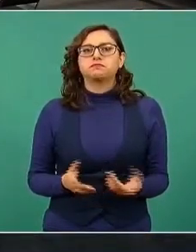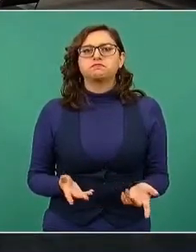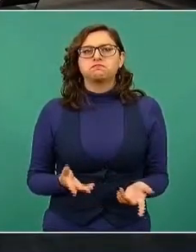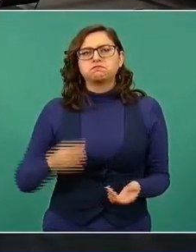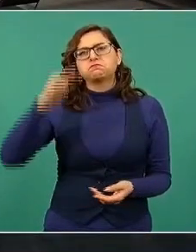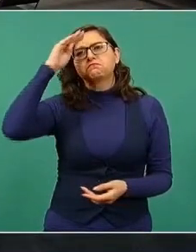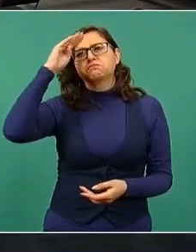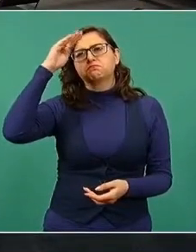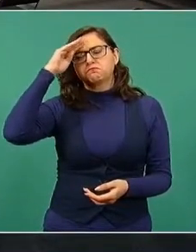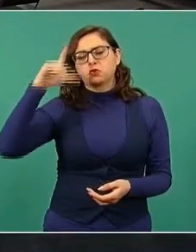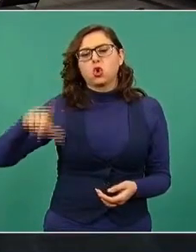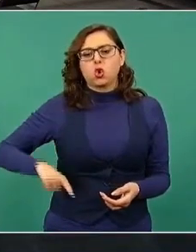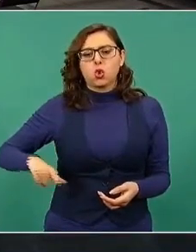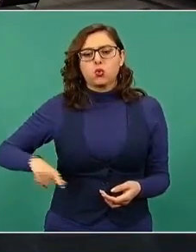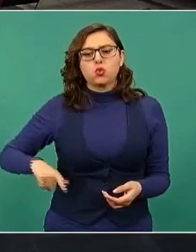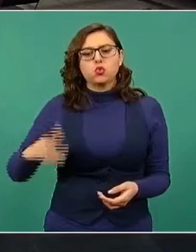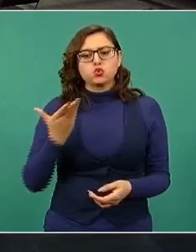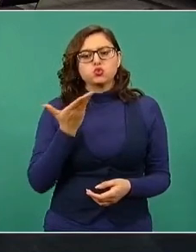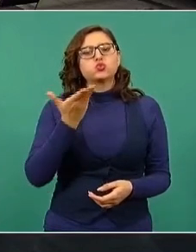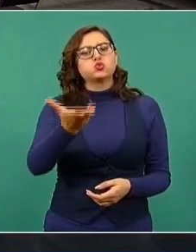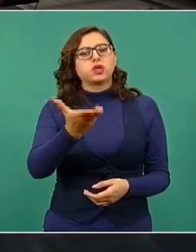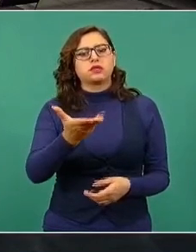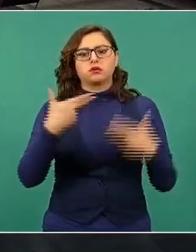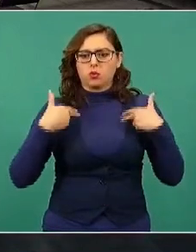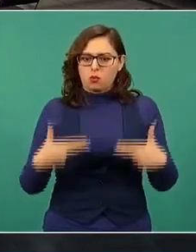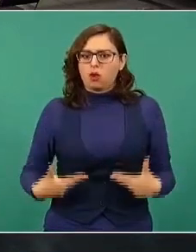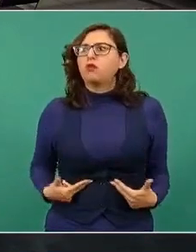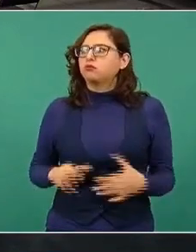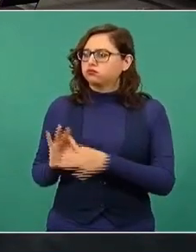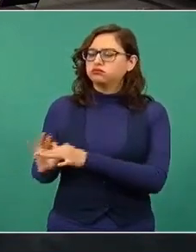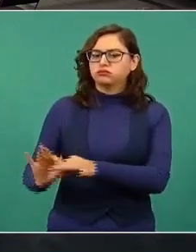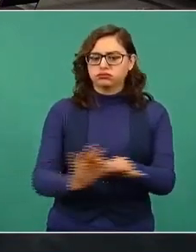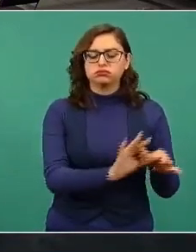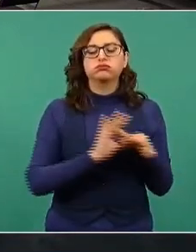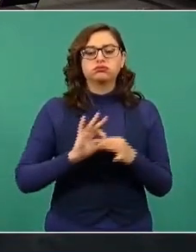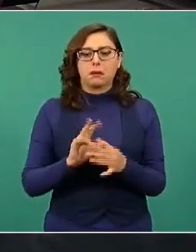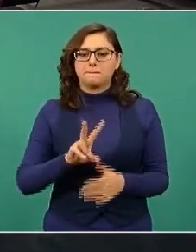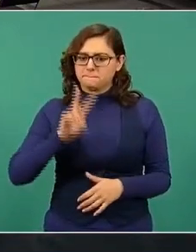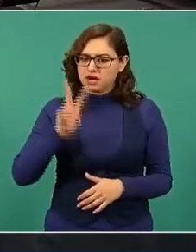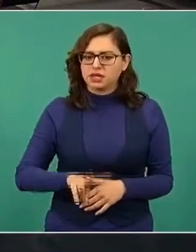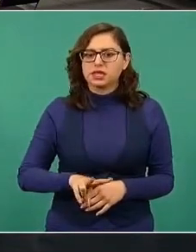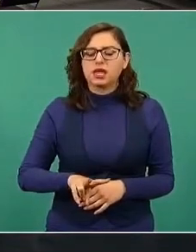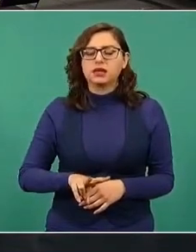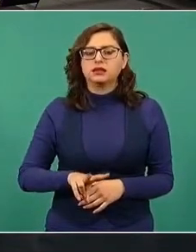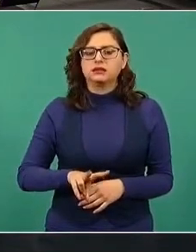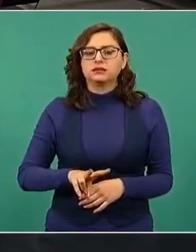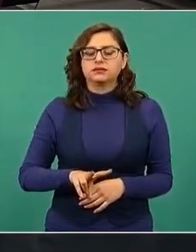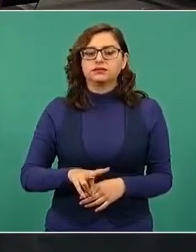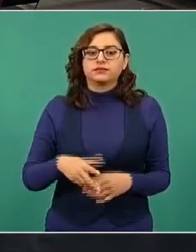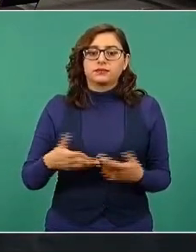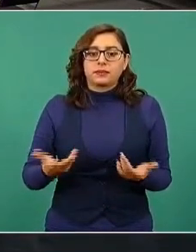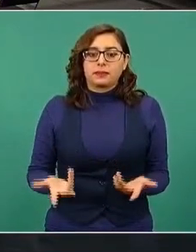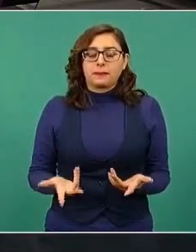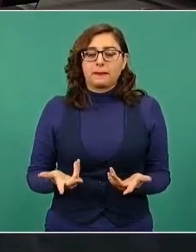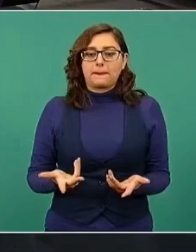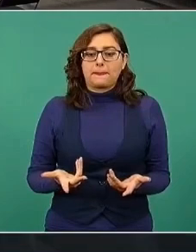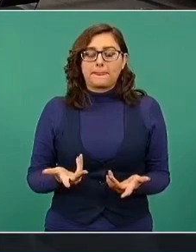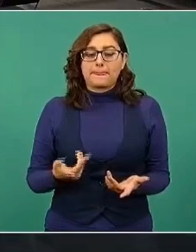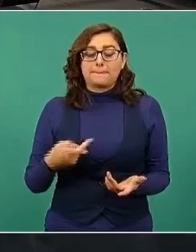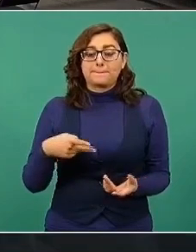usted es fundamentalmente humanista y ni qué decir de los niños que vienen